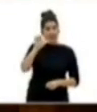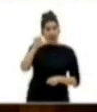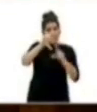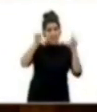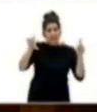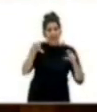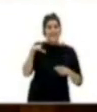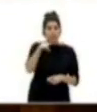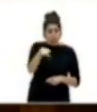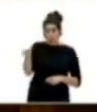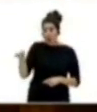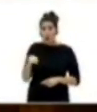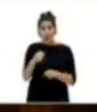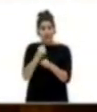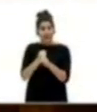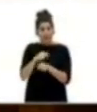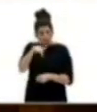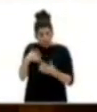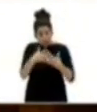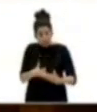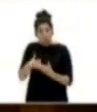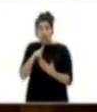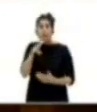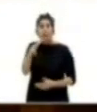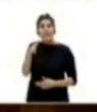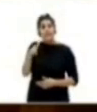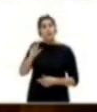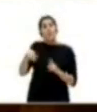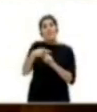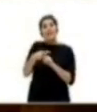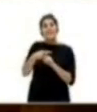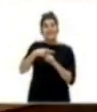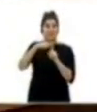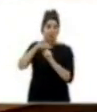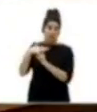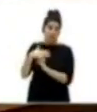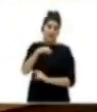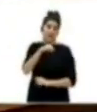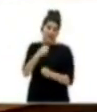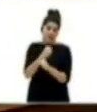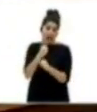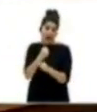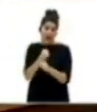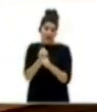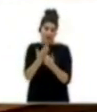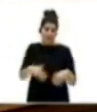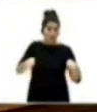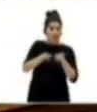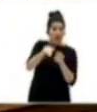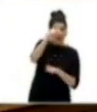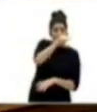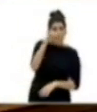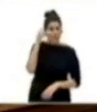aquellos trabajadores que están en lucha estos días por sus derechos y condiciones laborales. La igualdad entre hombres y mujeres,